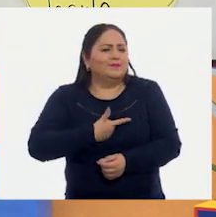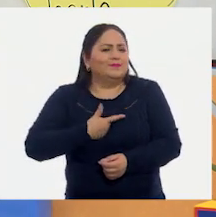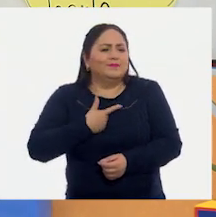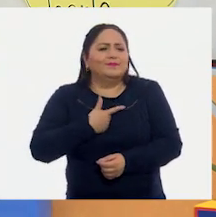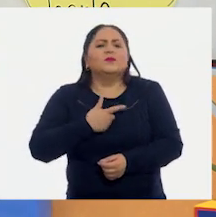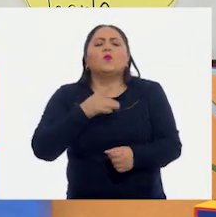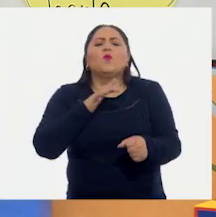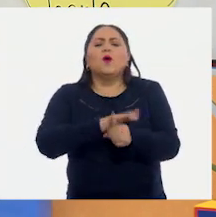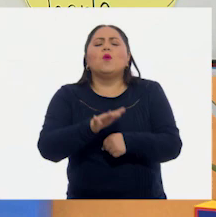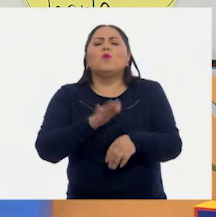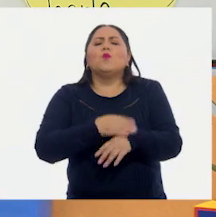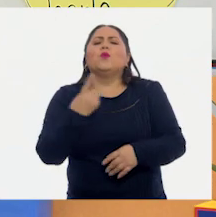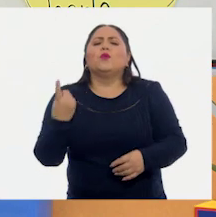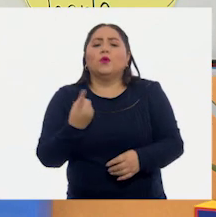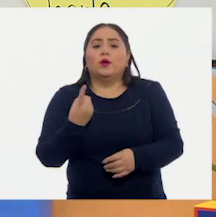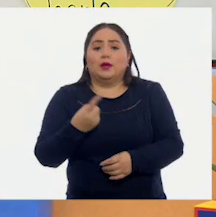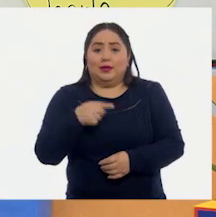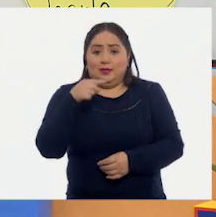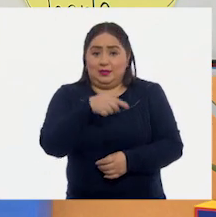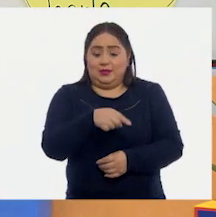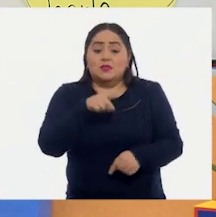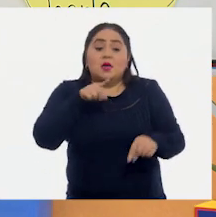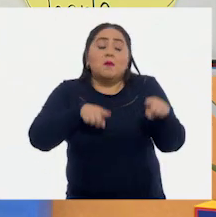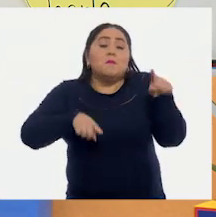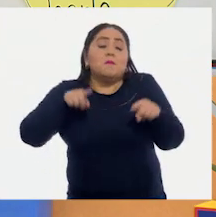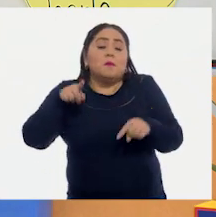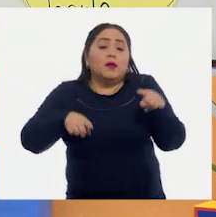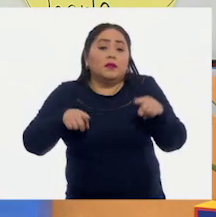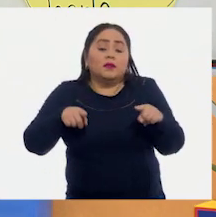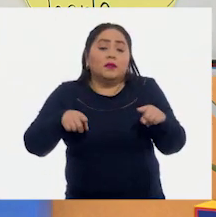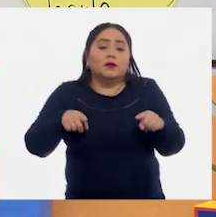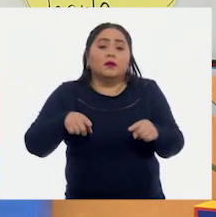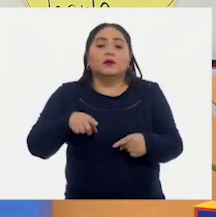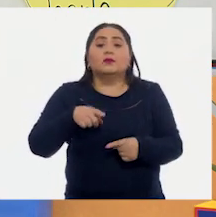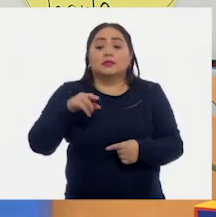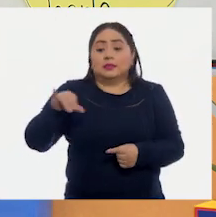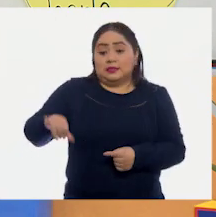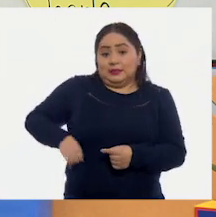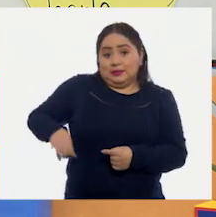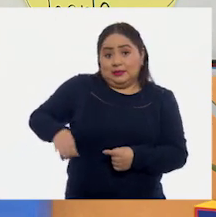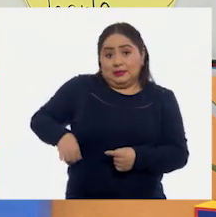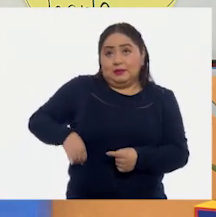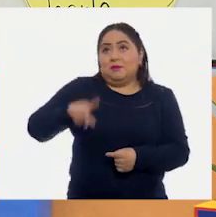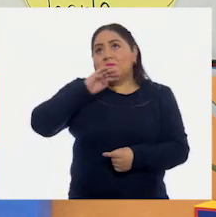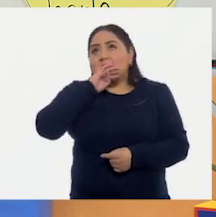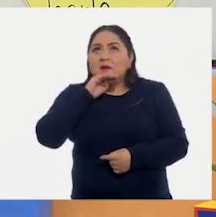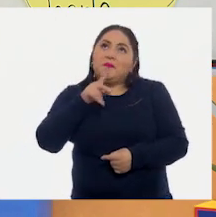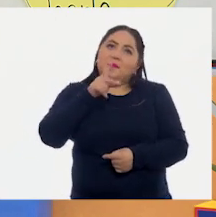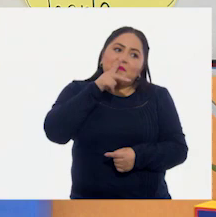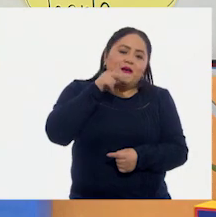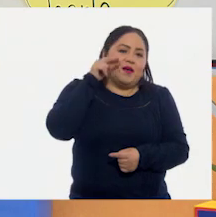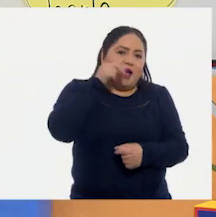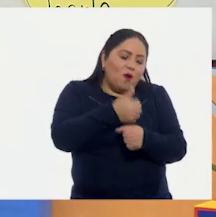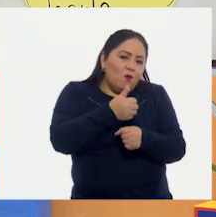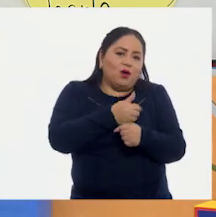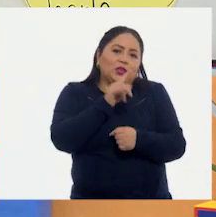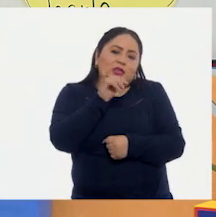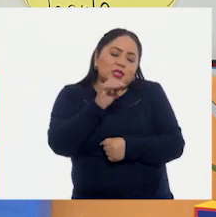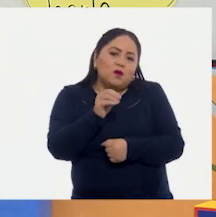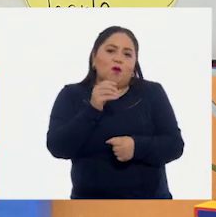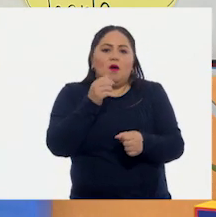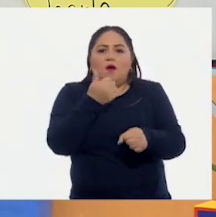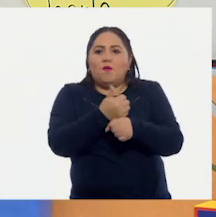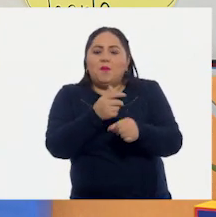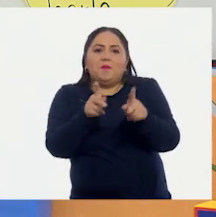Me encanta porque de ella depende que se interese mamá, papá, abuelito, tío, primo,